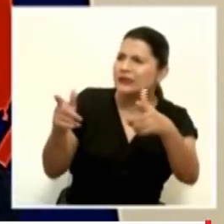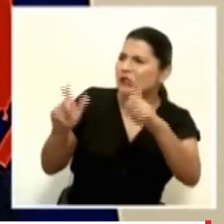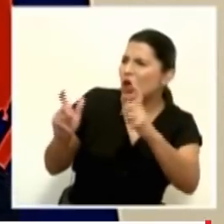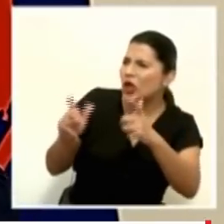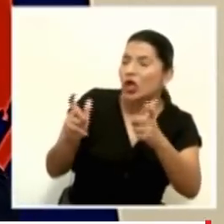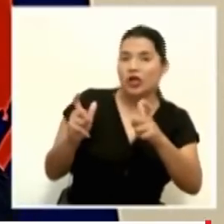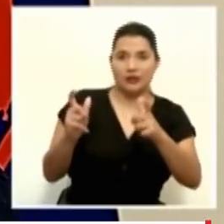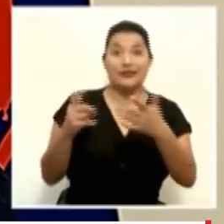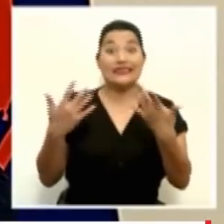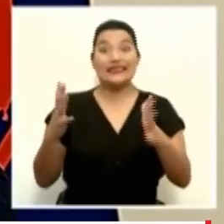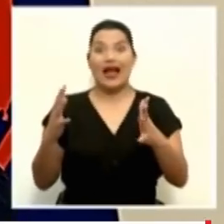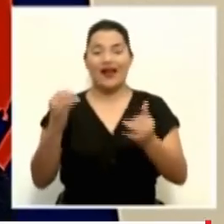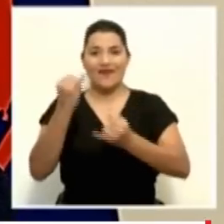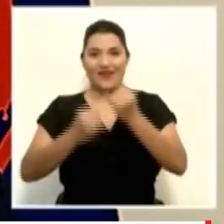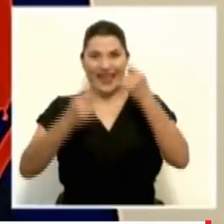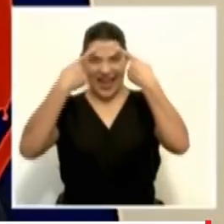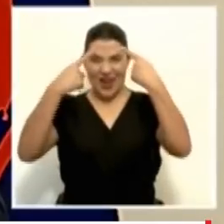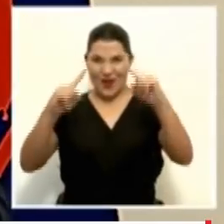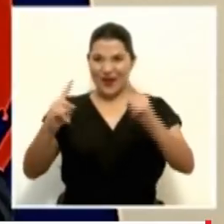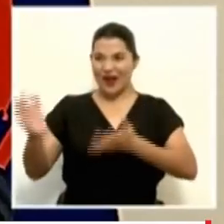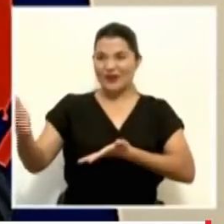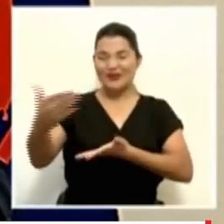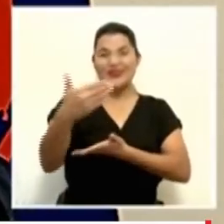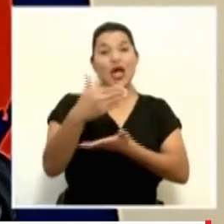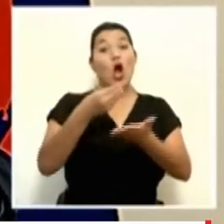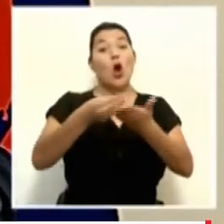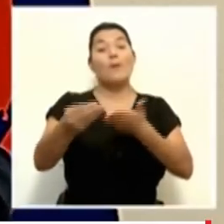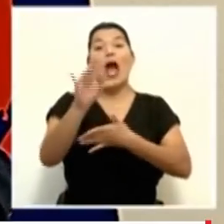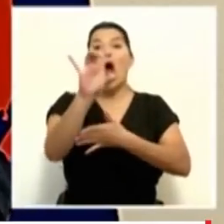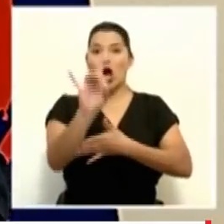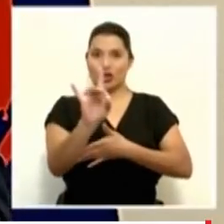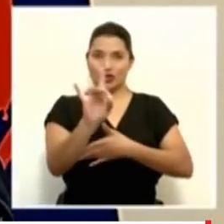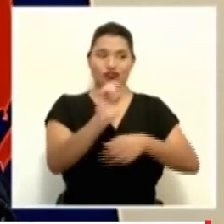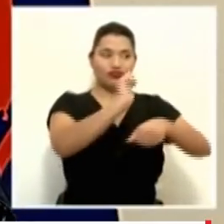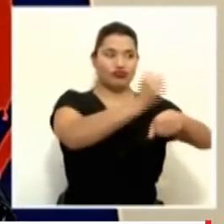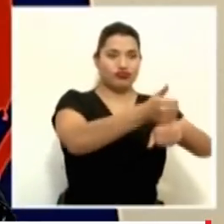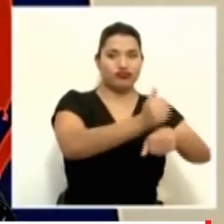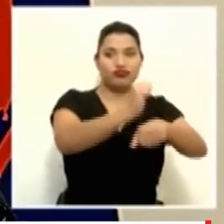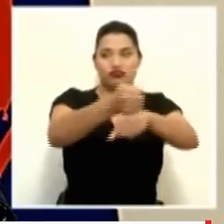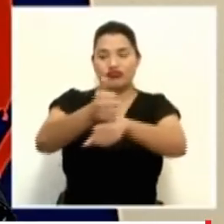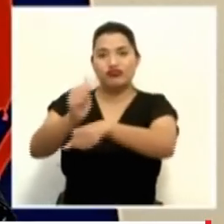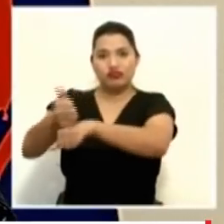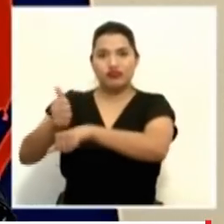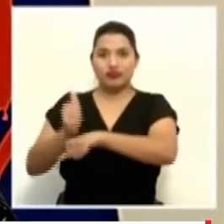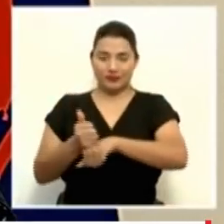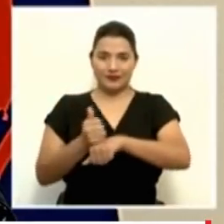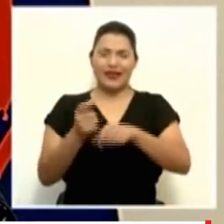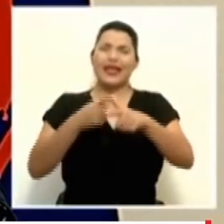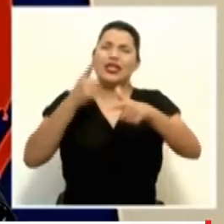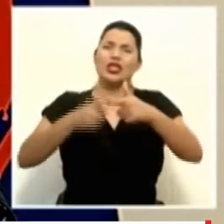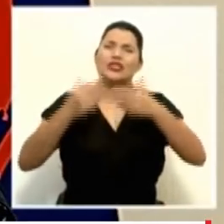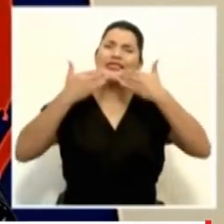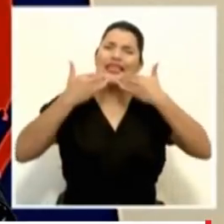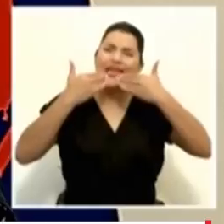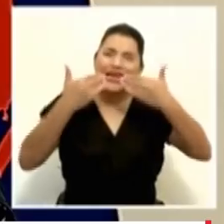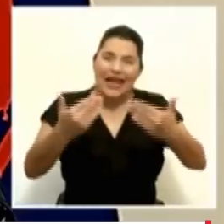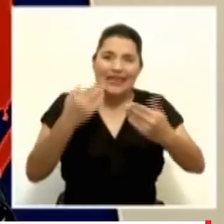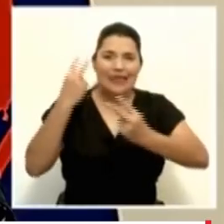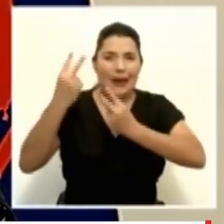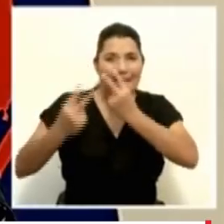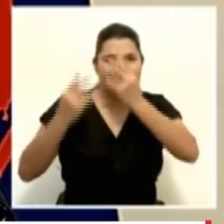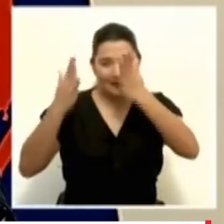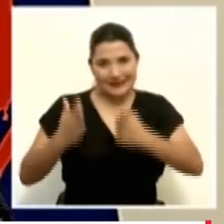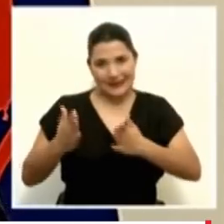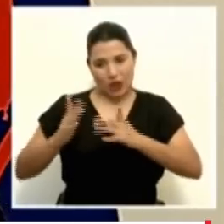lavar las manos en los e-bais antes de ingresar. Entonces, agradecemos a los vecinos que donaron algunos anónimos,